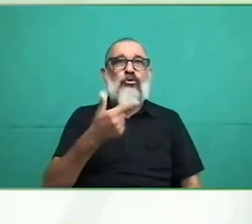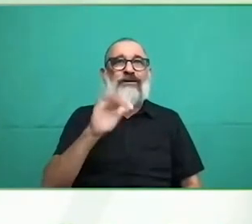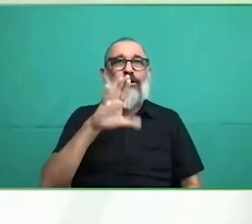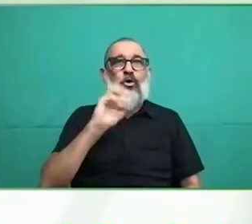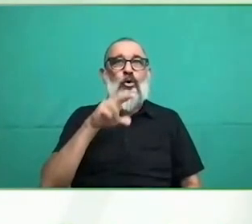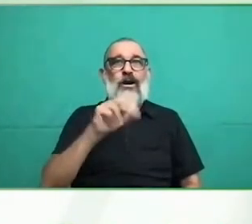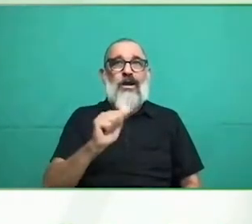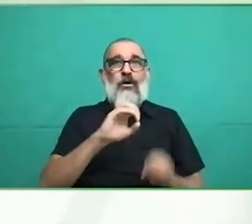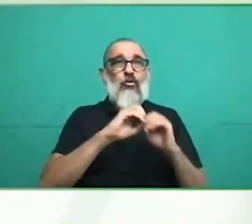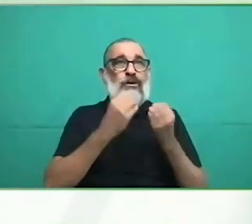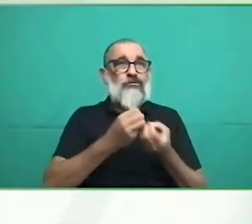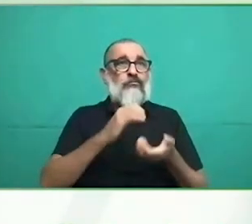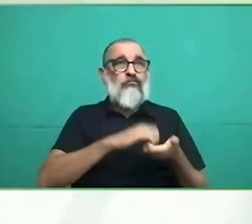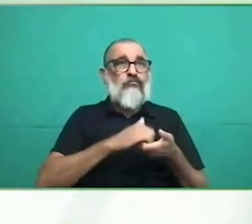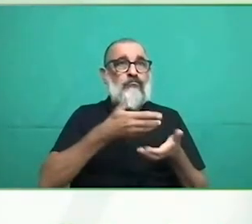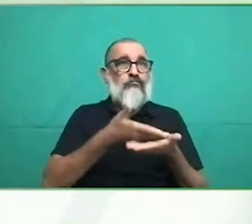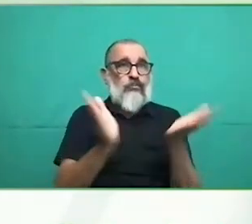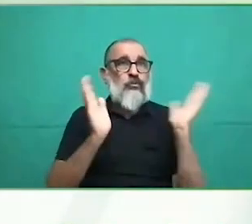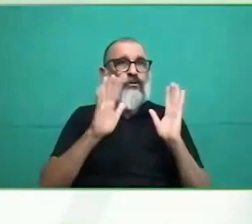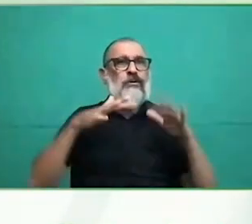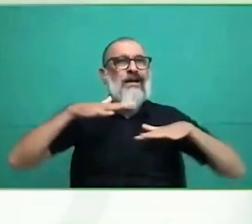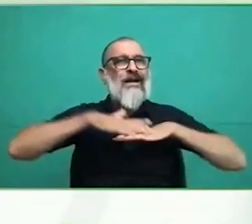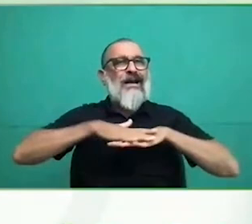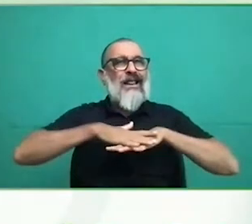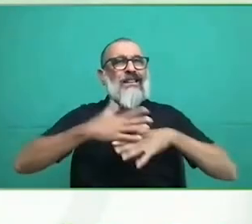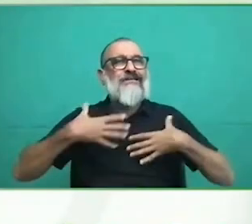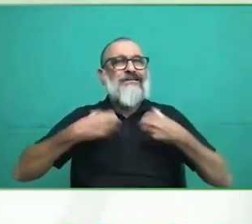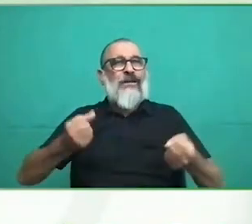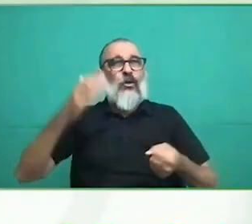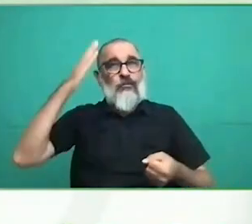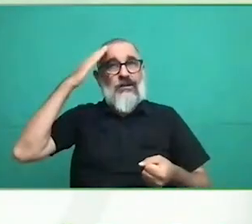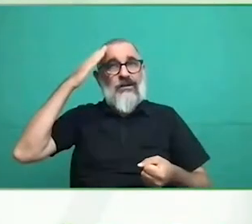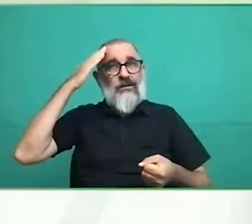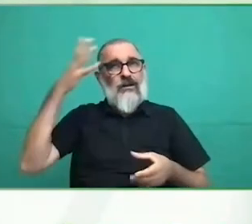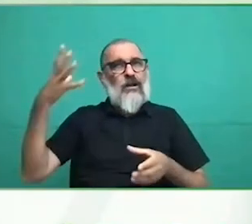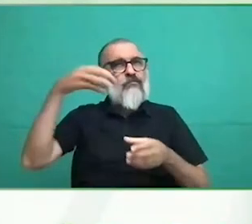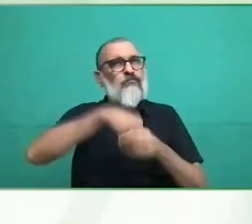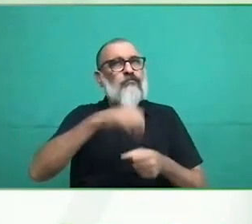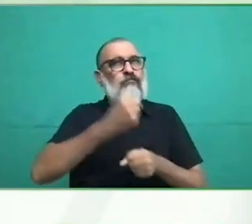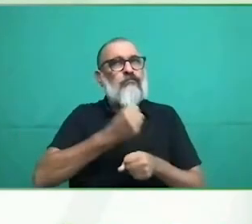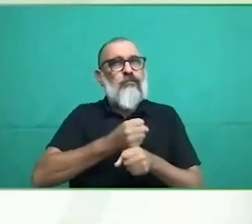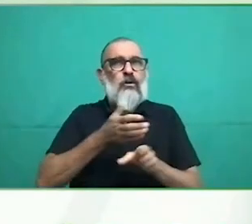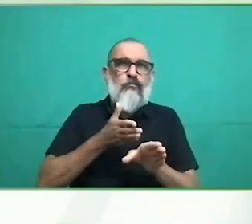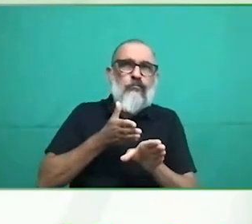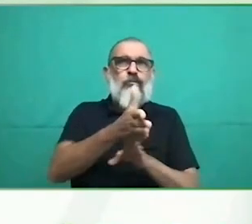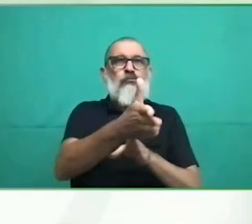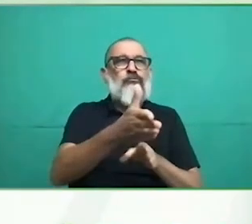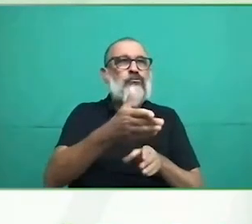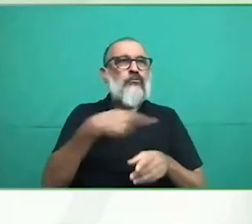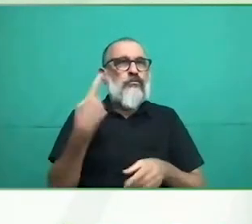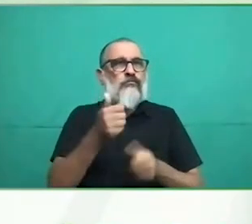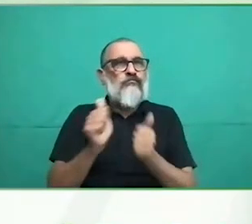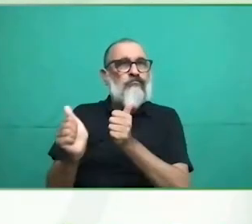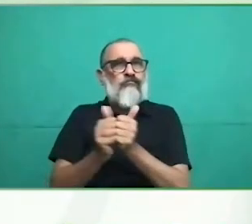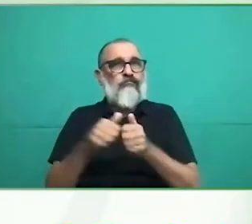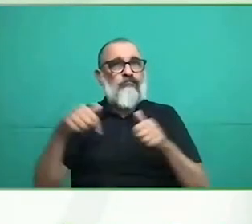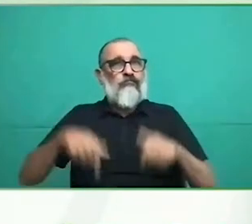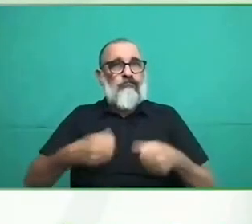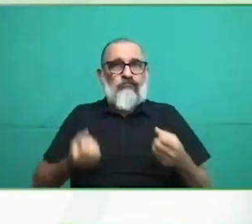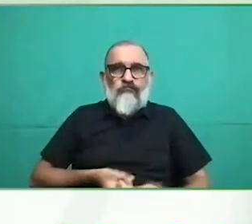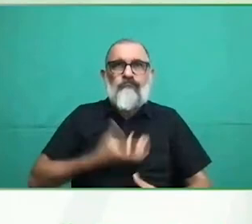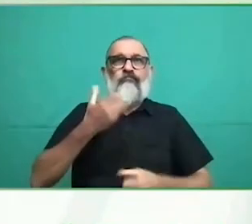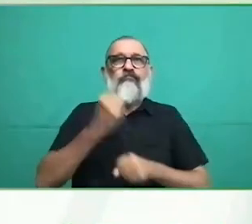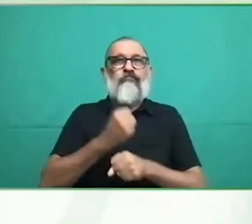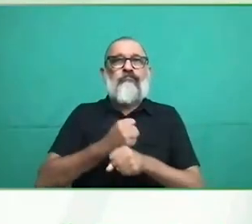además con una financiación pública del Gobierno de Cataluña para dotar a este servicio de mucha intensidad de apoyo